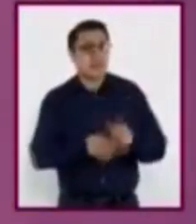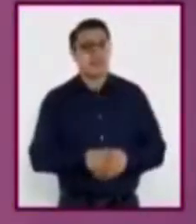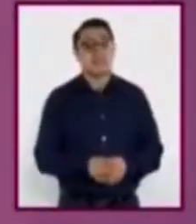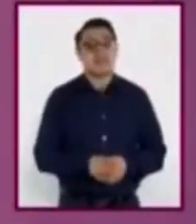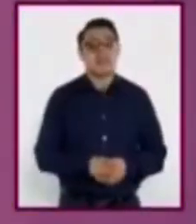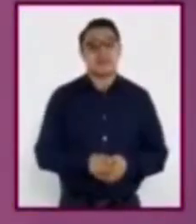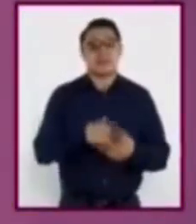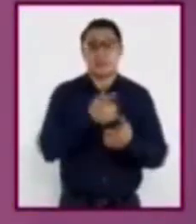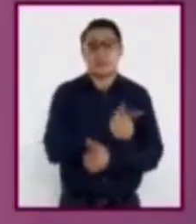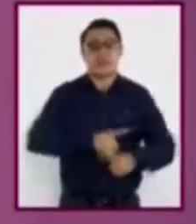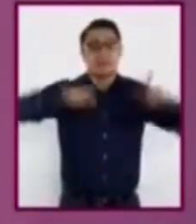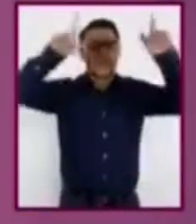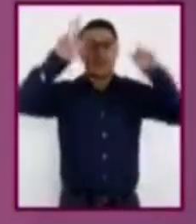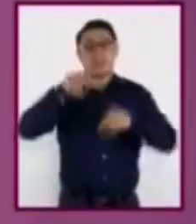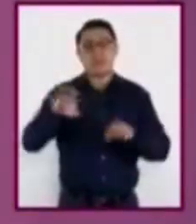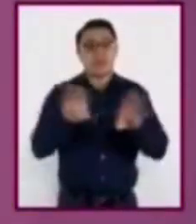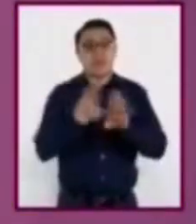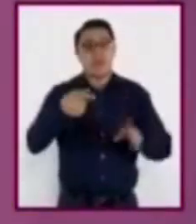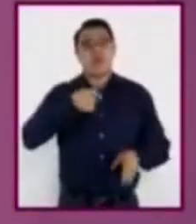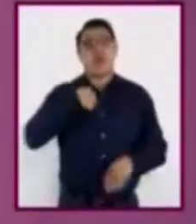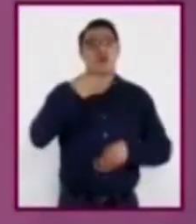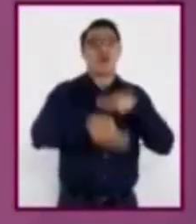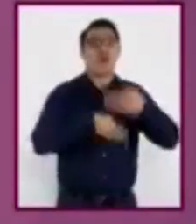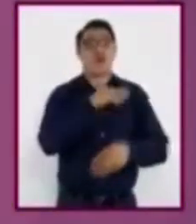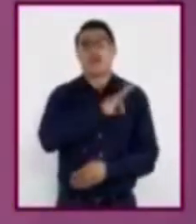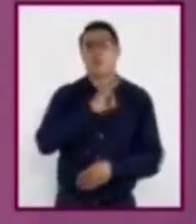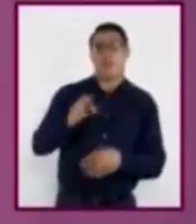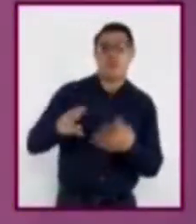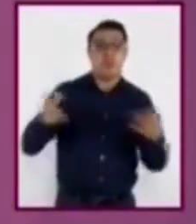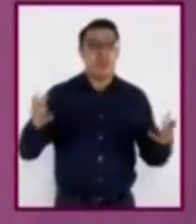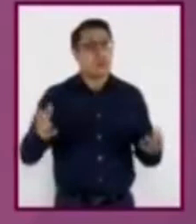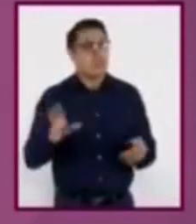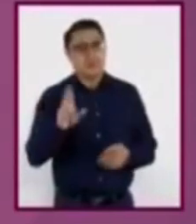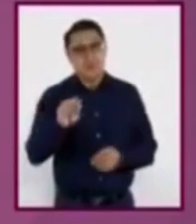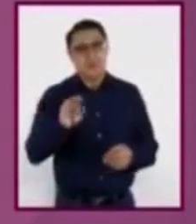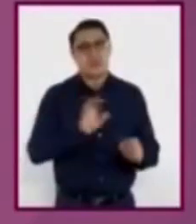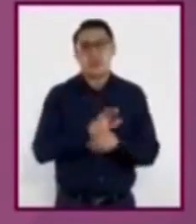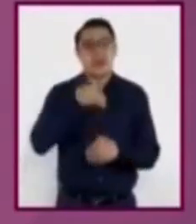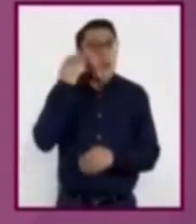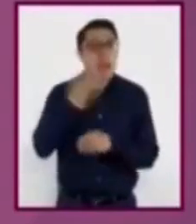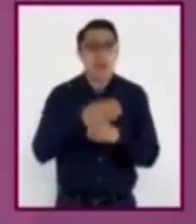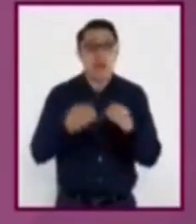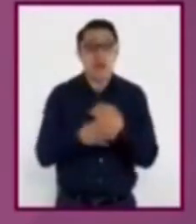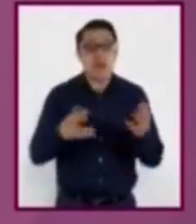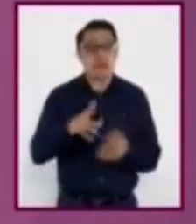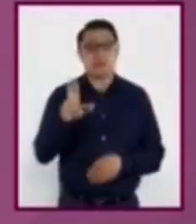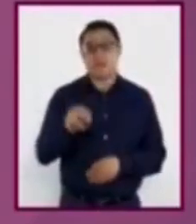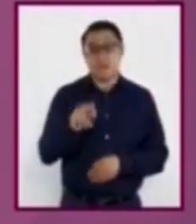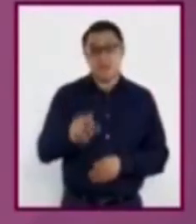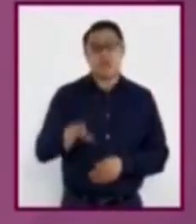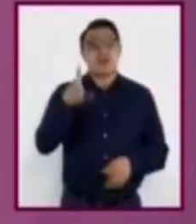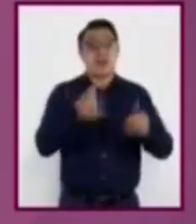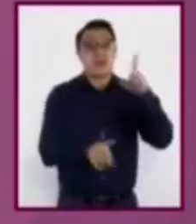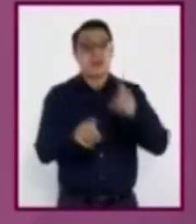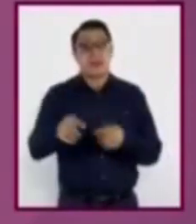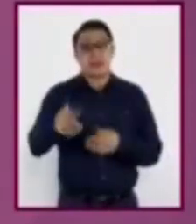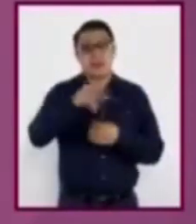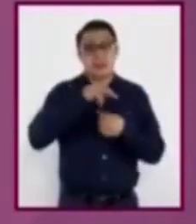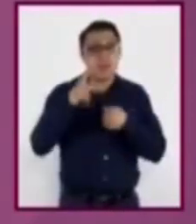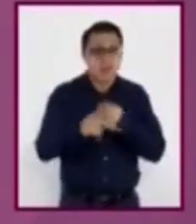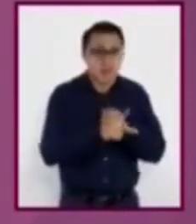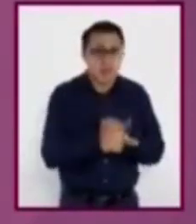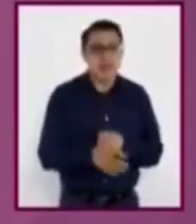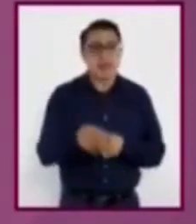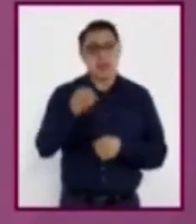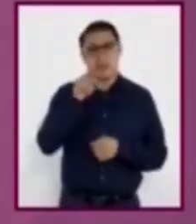Ser libre no quiere decir ser omnipotente, poder hacer cualquier cosa. Estamos determinados por unas condiciones, hemos nacido en un país, tenemos un